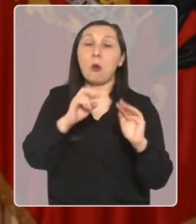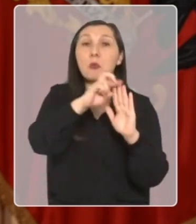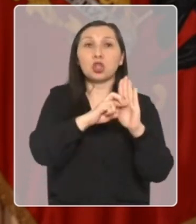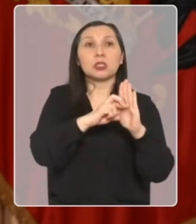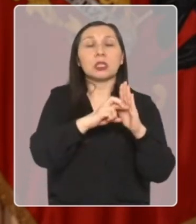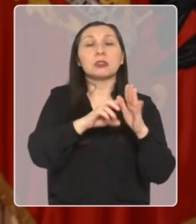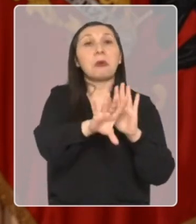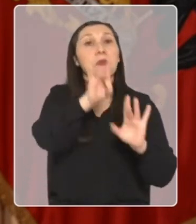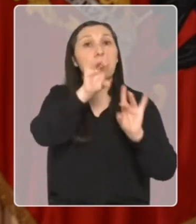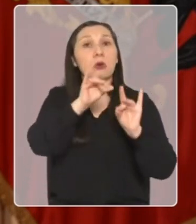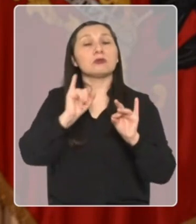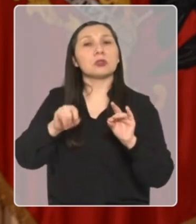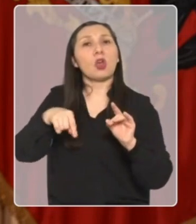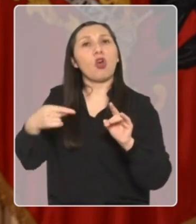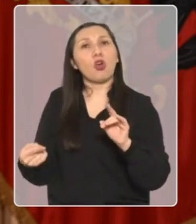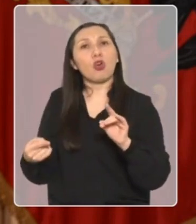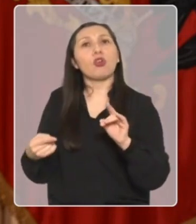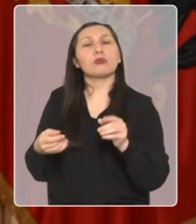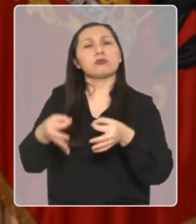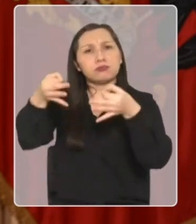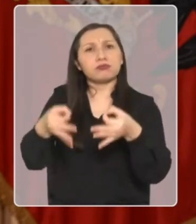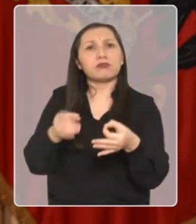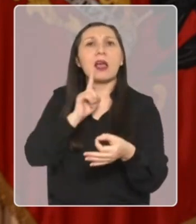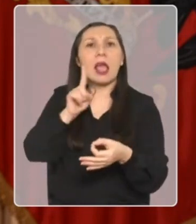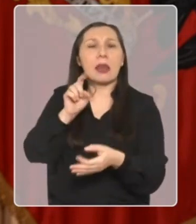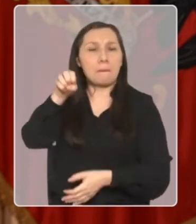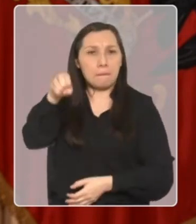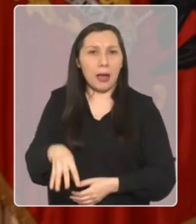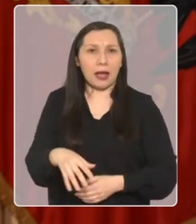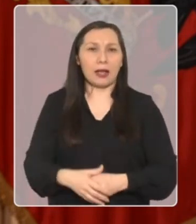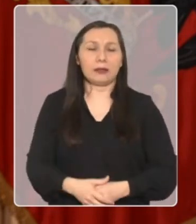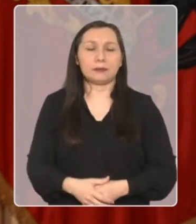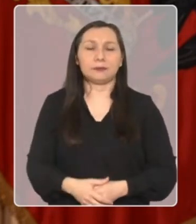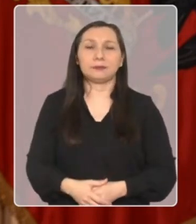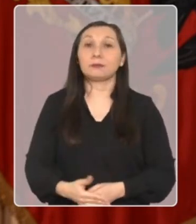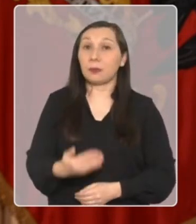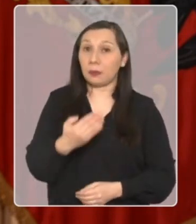brecha entre los proyectos que son elegibles y los que son efectivamente financiados.